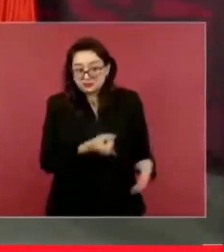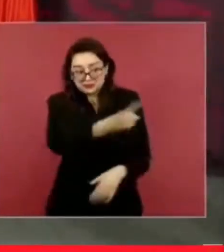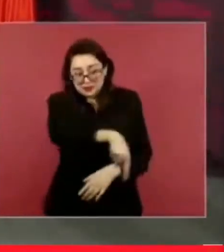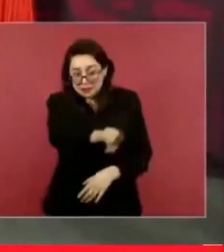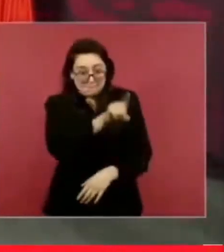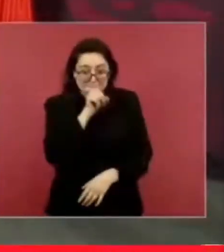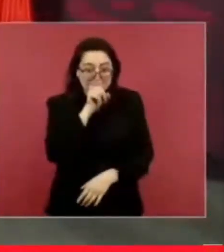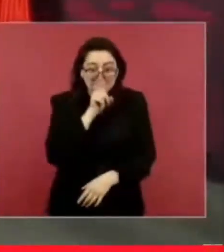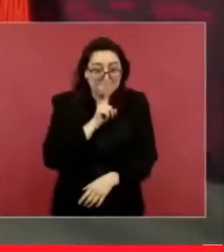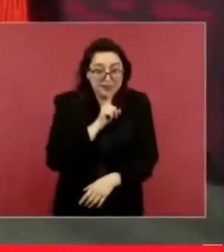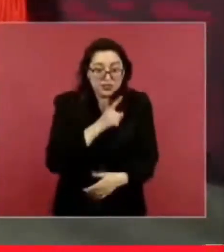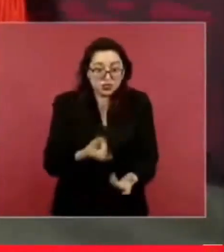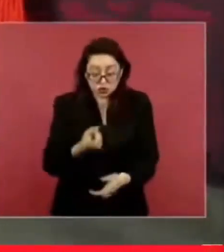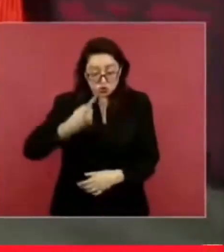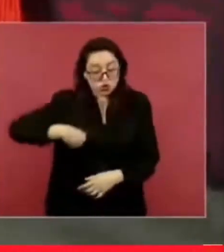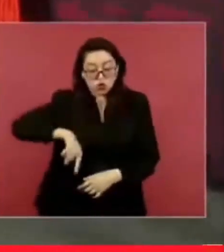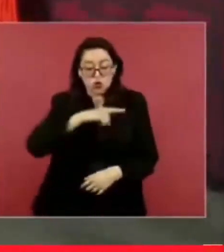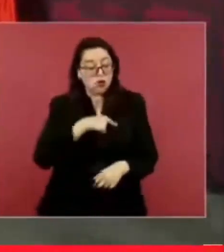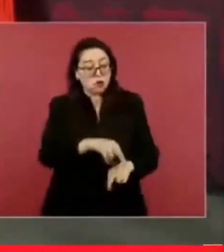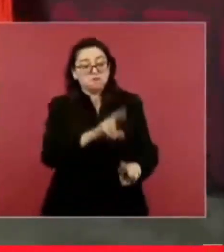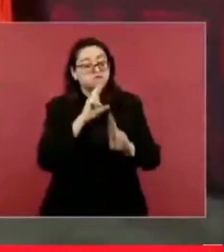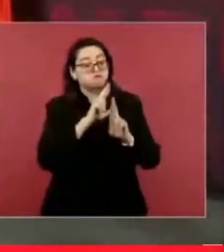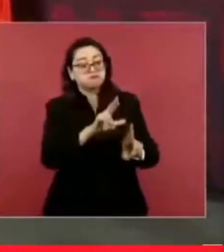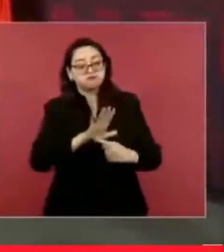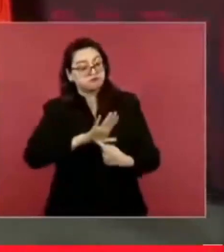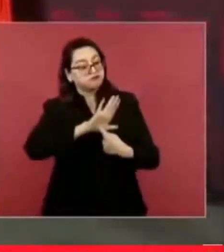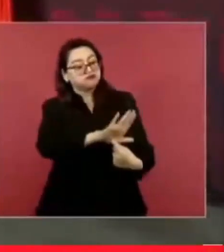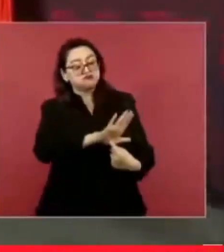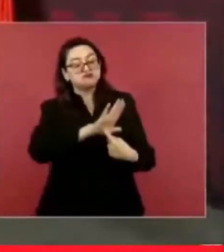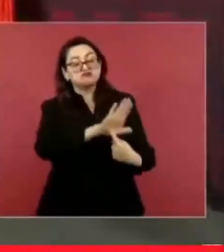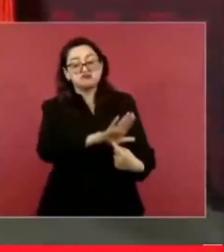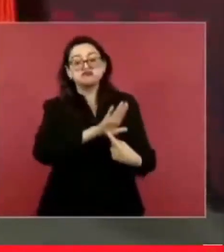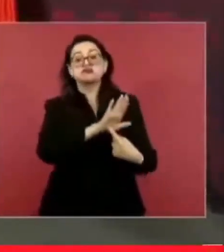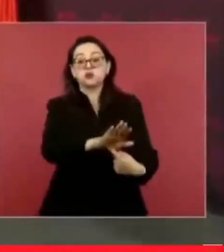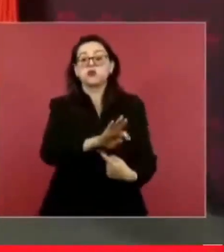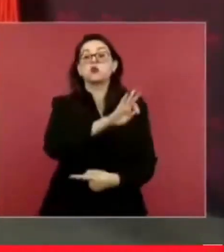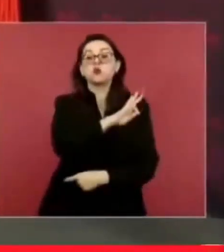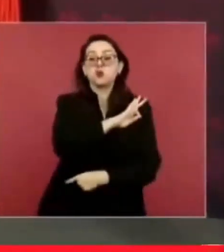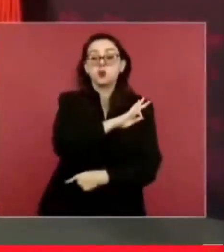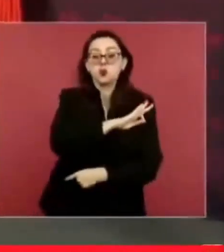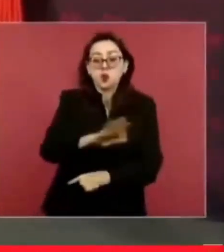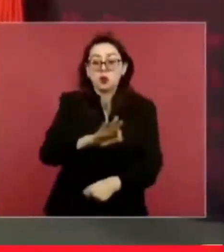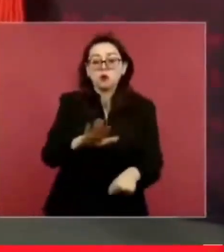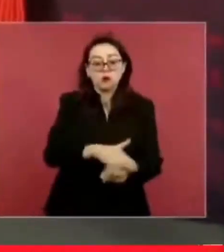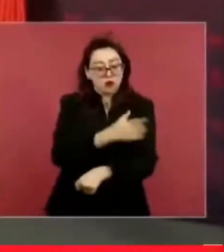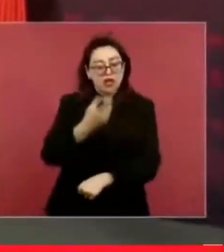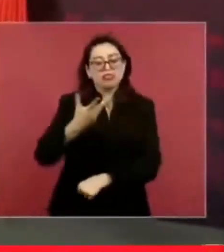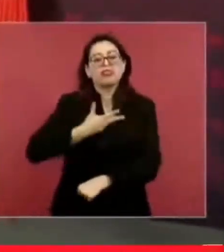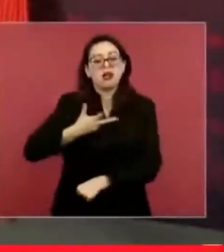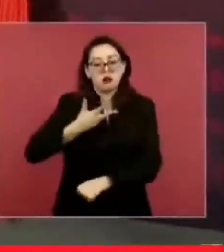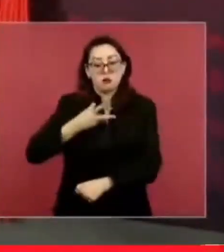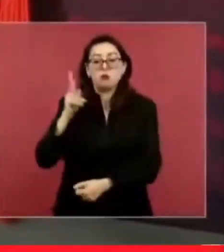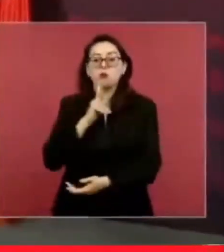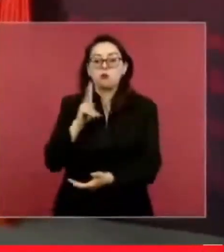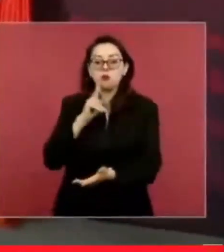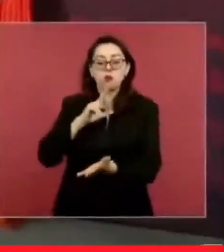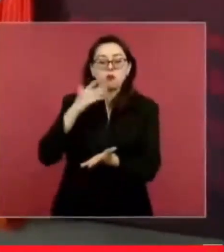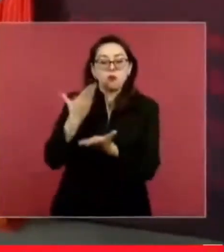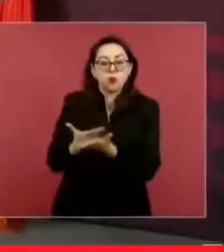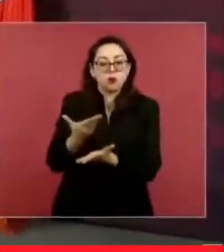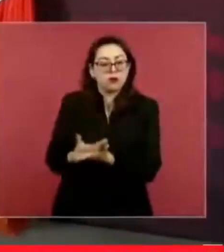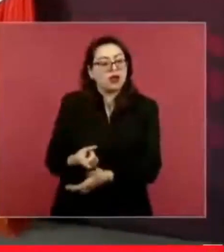mentiras, de desinformación, con propósitos